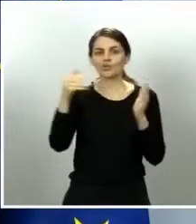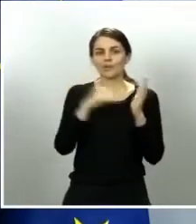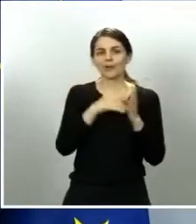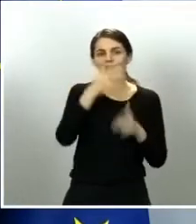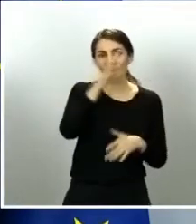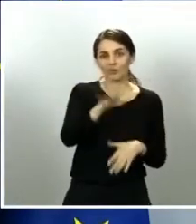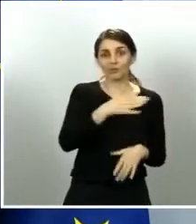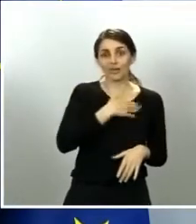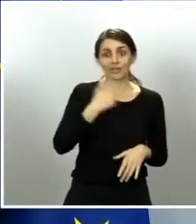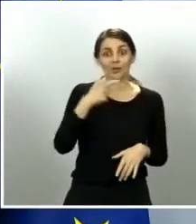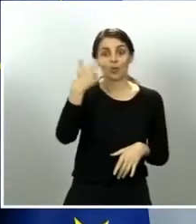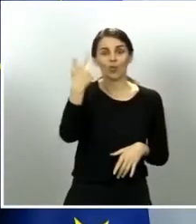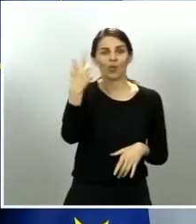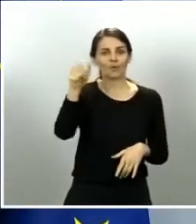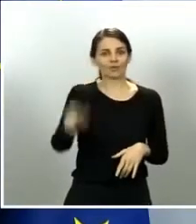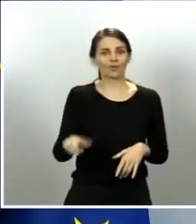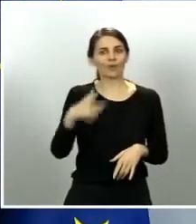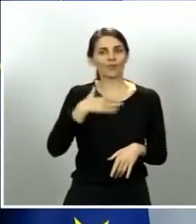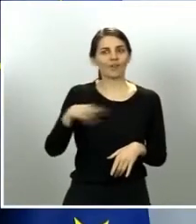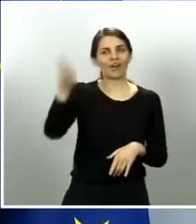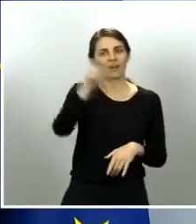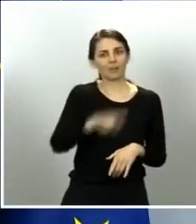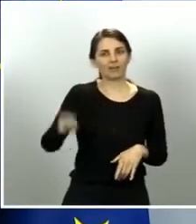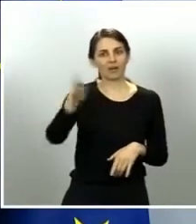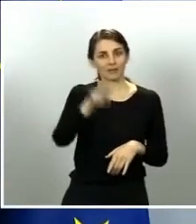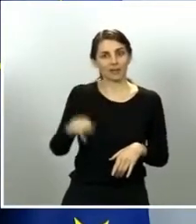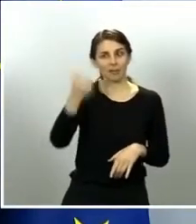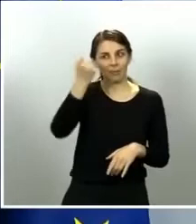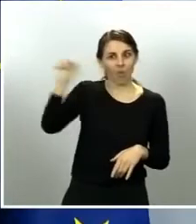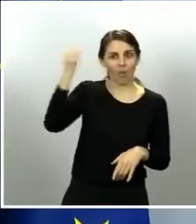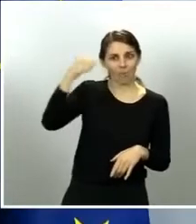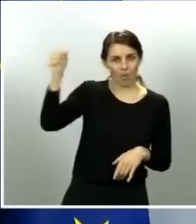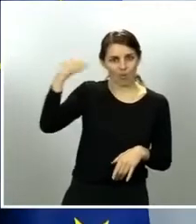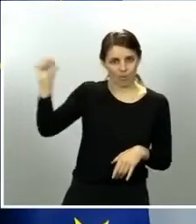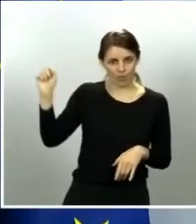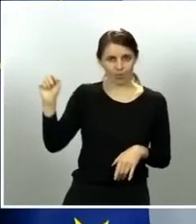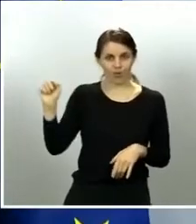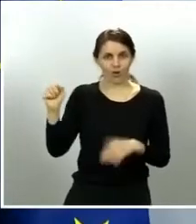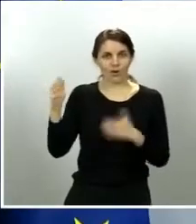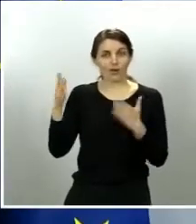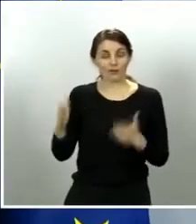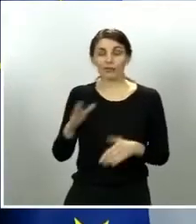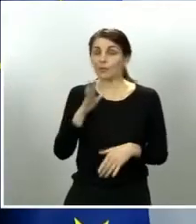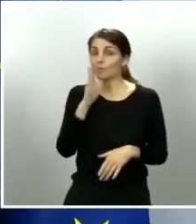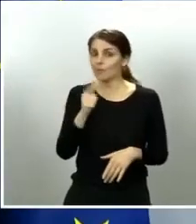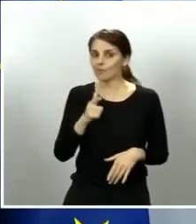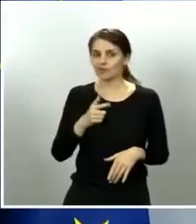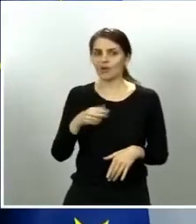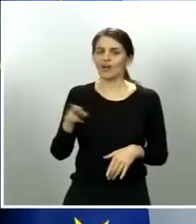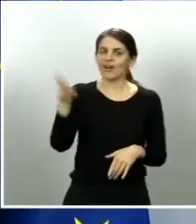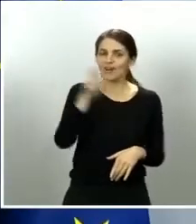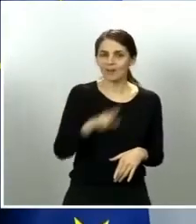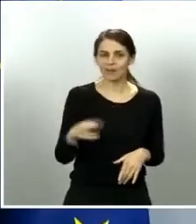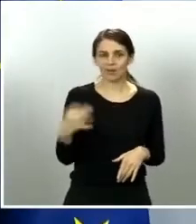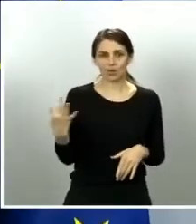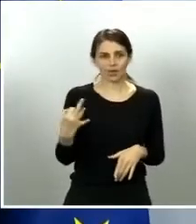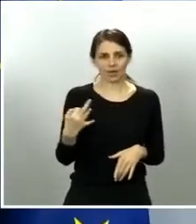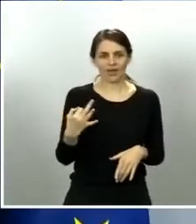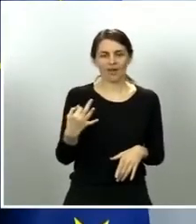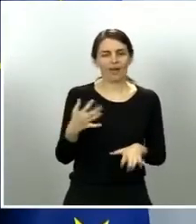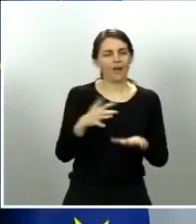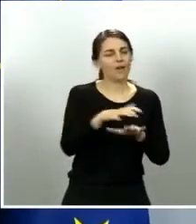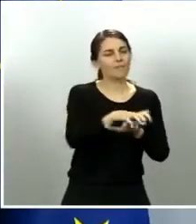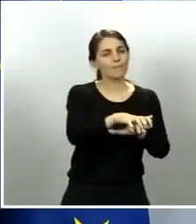incívico. Por eso, siempre decimos y referimos que toda la sociedad española, en su inmensa mayoría,